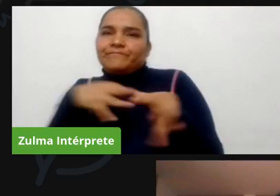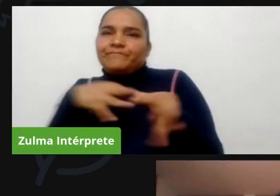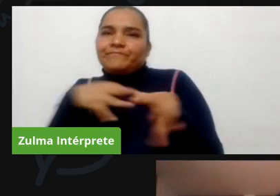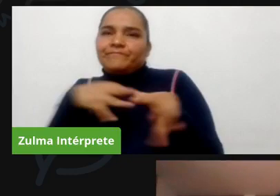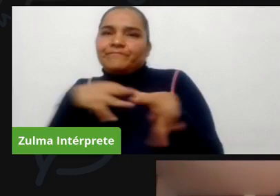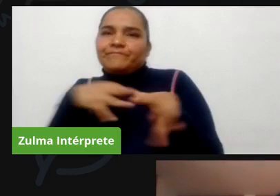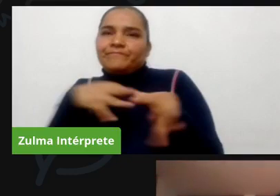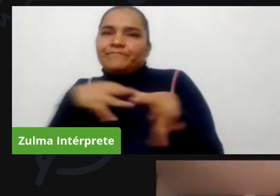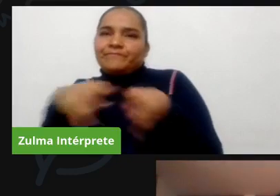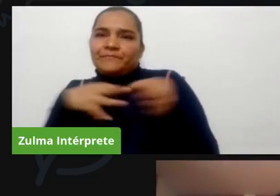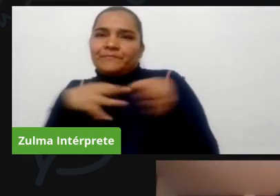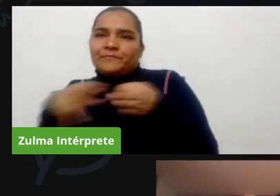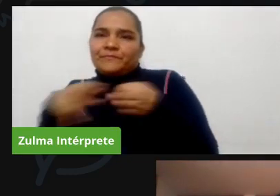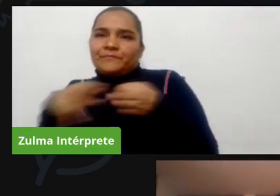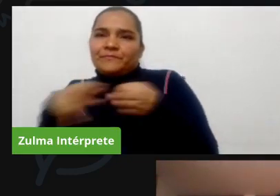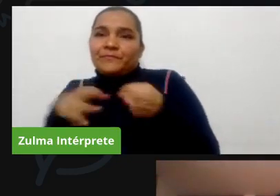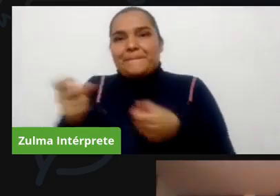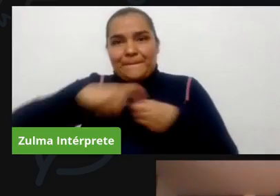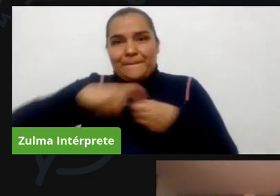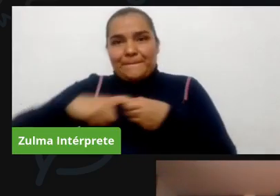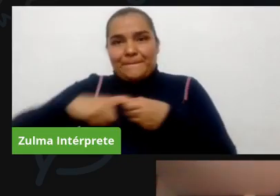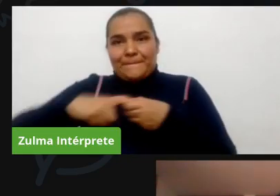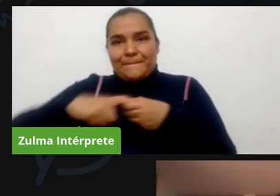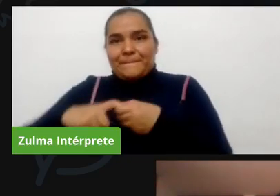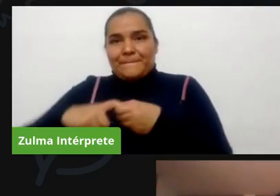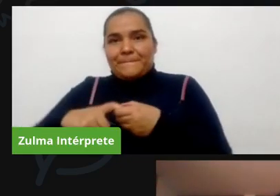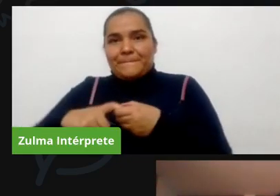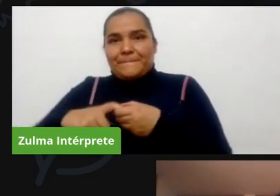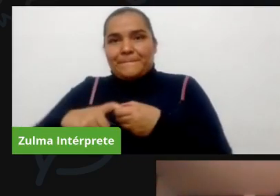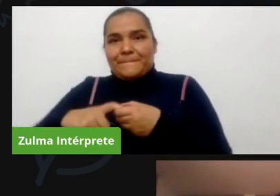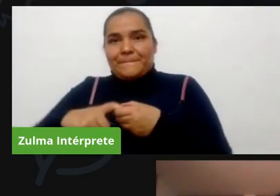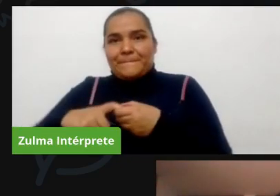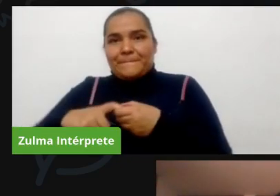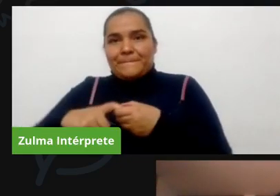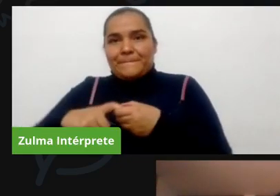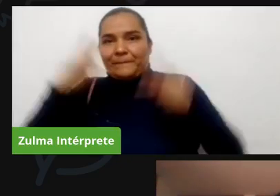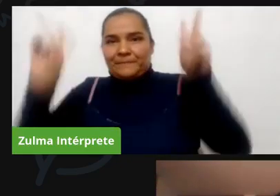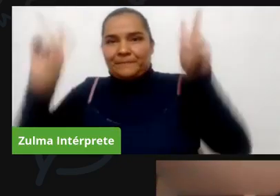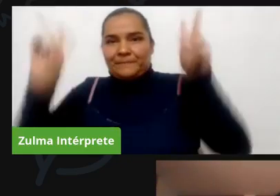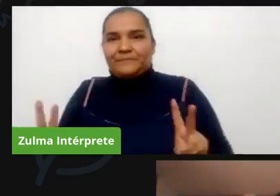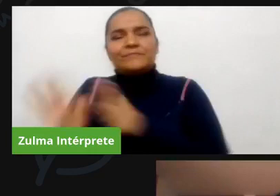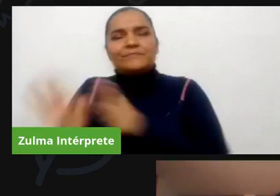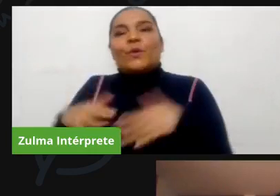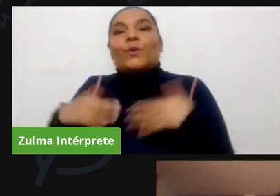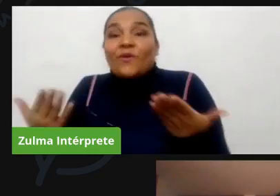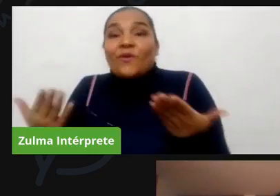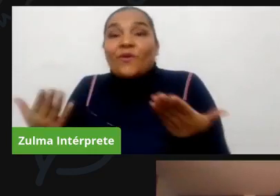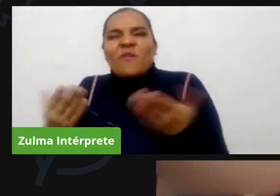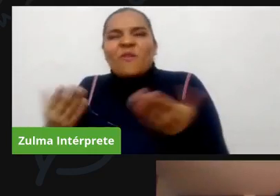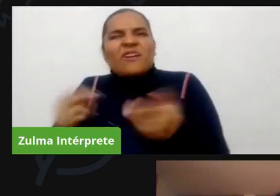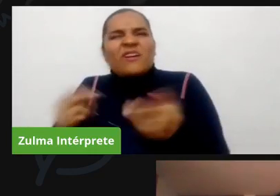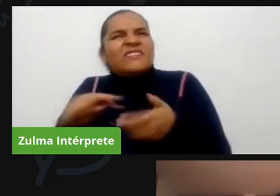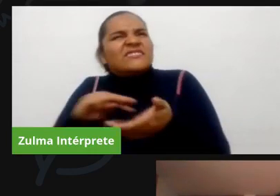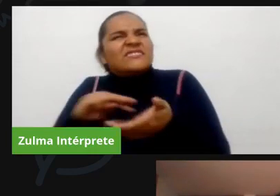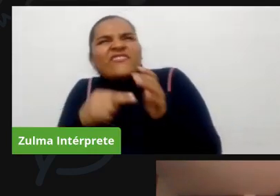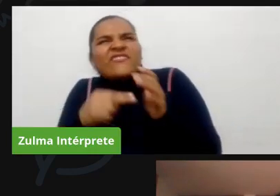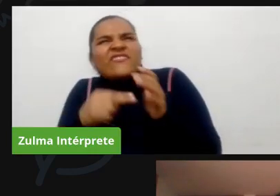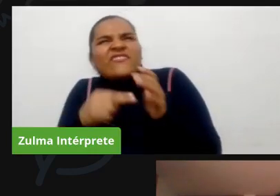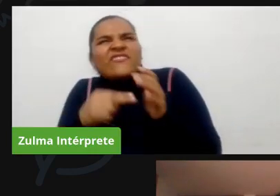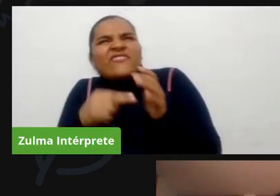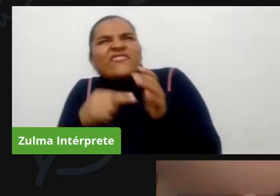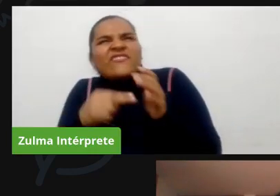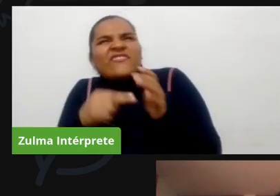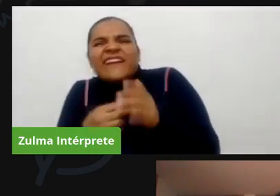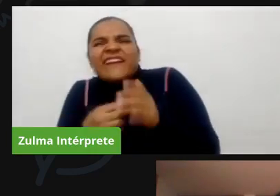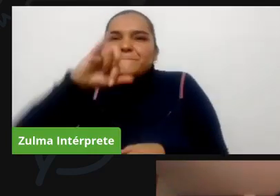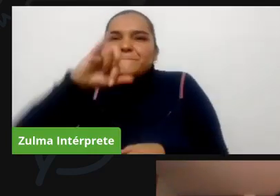sepan cómo funciona pilas con el voto como ese ciudadano de pie puede también poner en evidencia en todas esas irregularidades